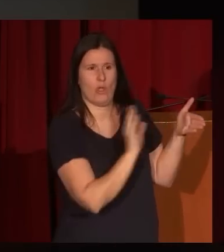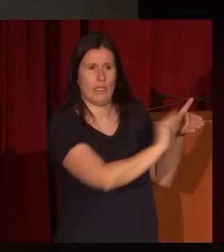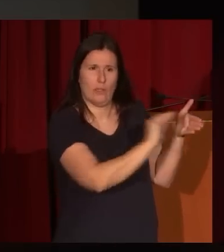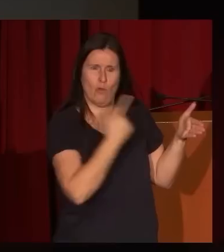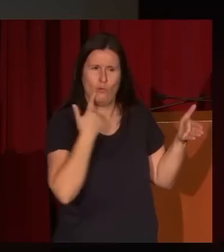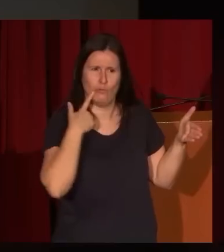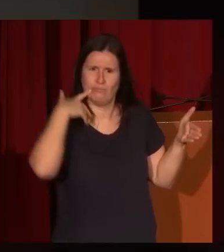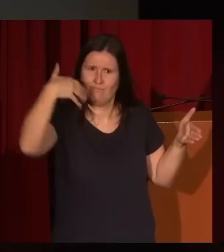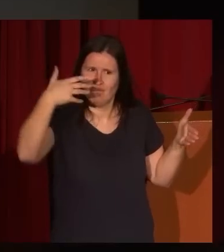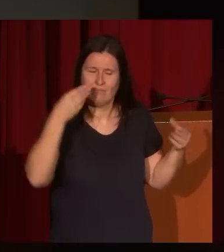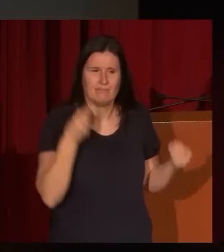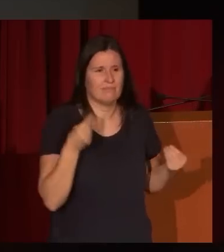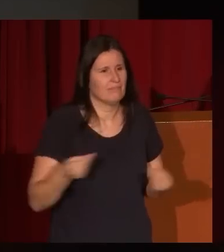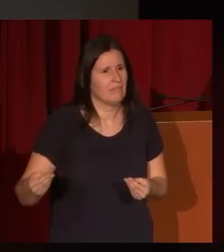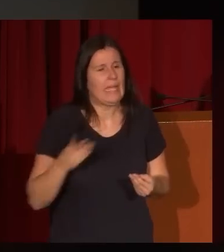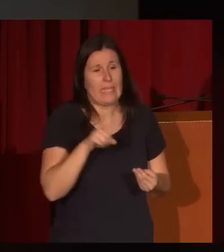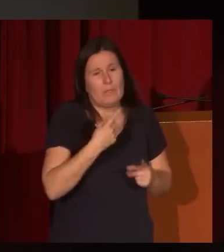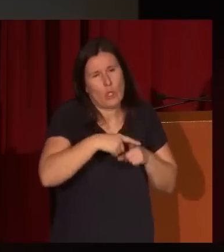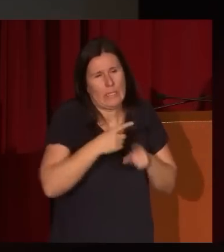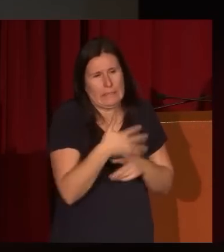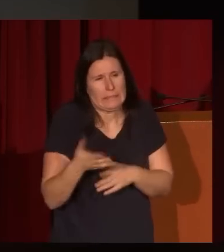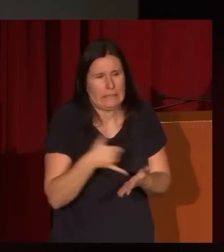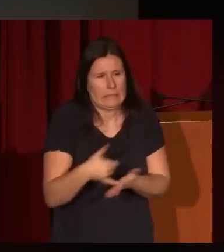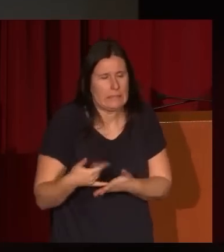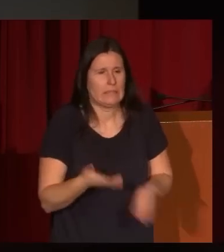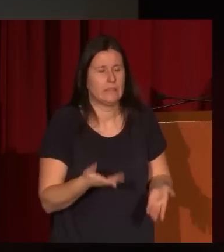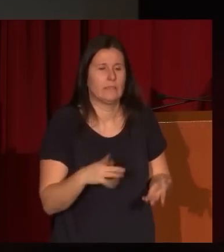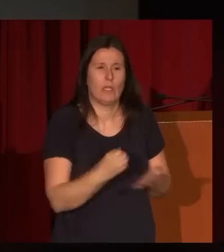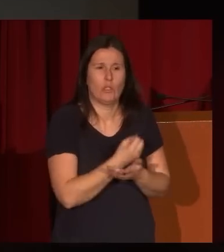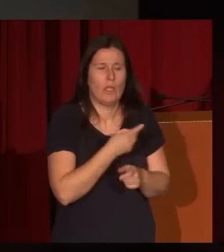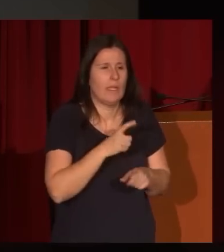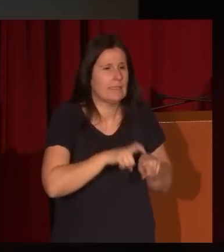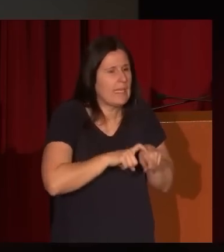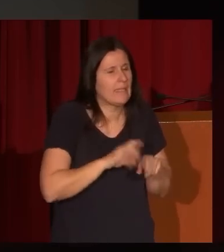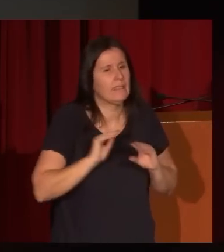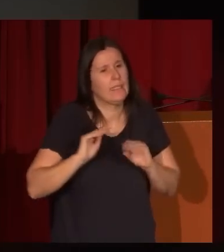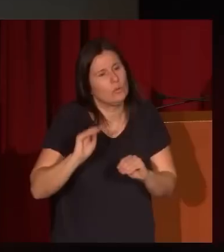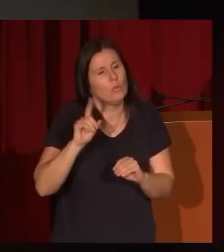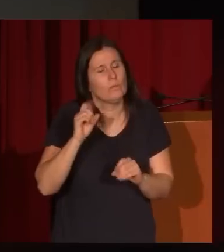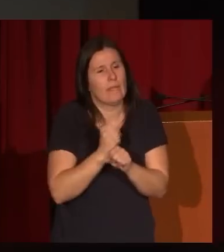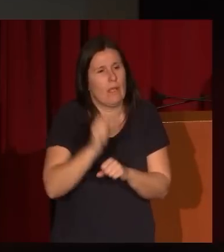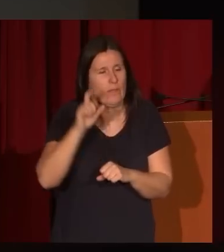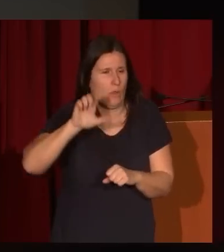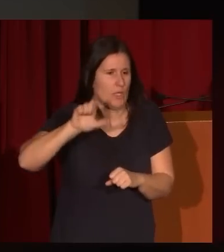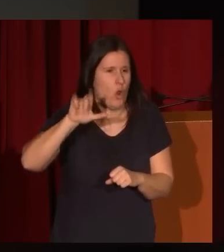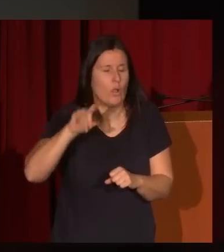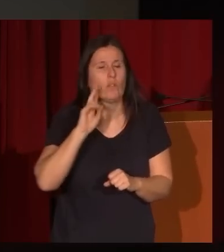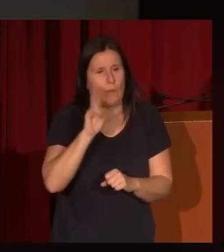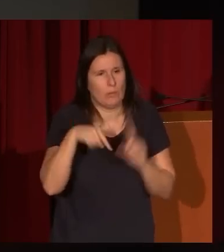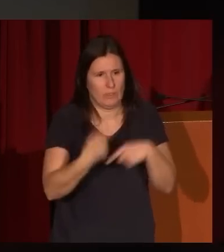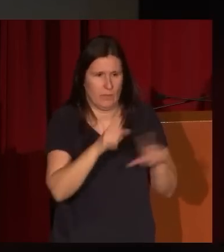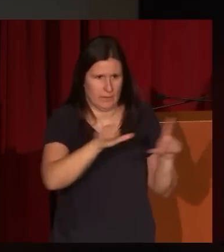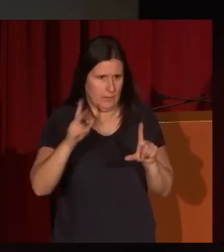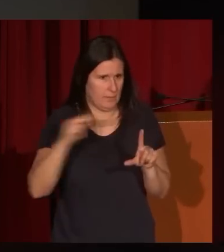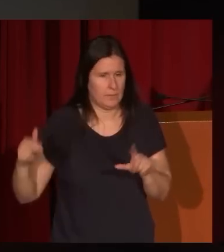sus miserias, es decir, todo ese abanico de calidades que tiene la obra de Eugenio Lucas, como veremos a continuación.